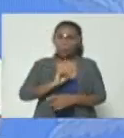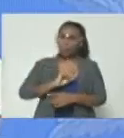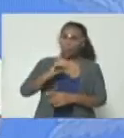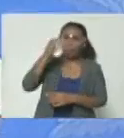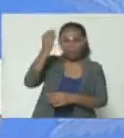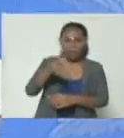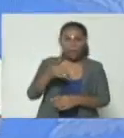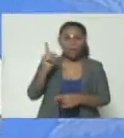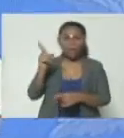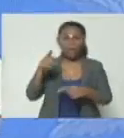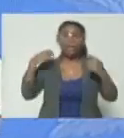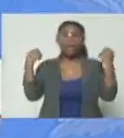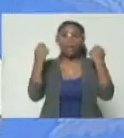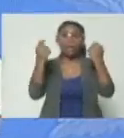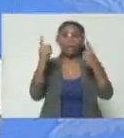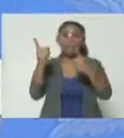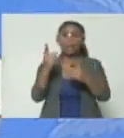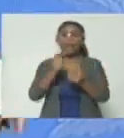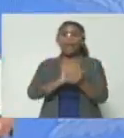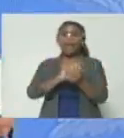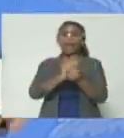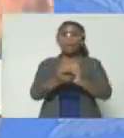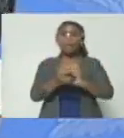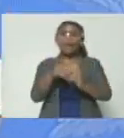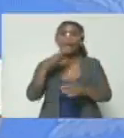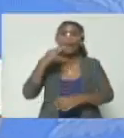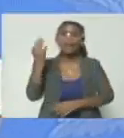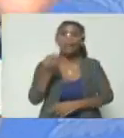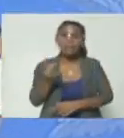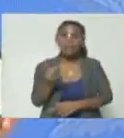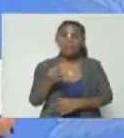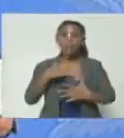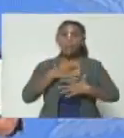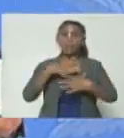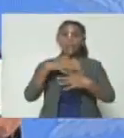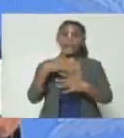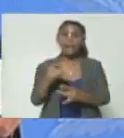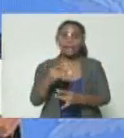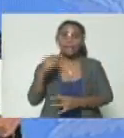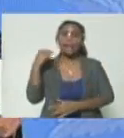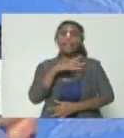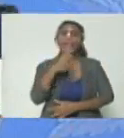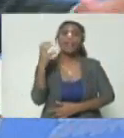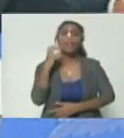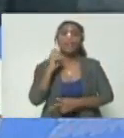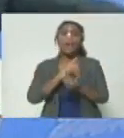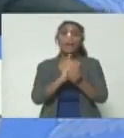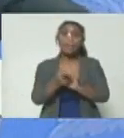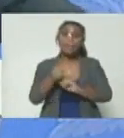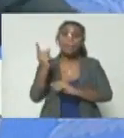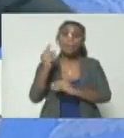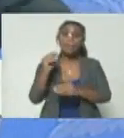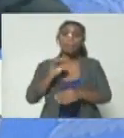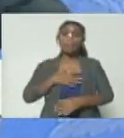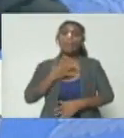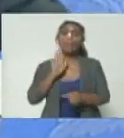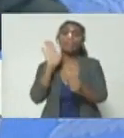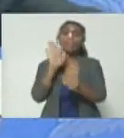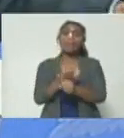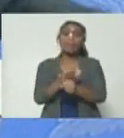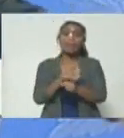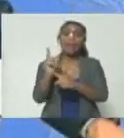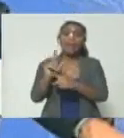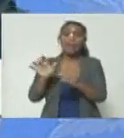es que hay una campaña para sustituir la verdad, por lo que le interesa a Iván Duque que sea sustituido, para poder tapar el